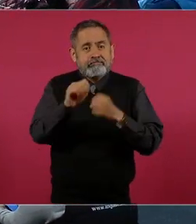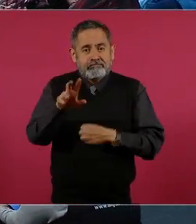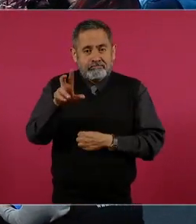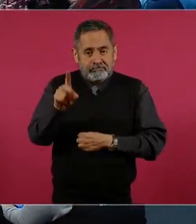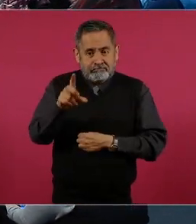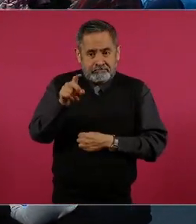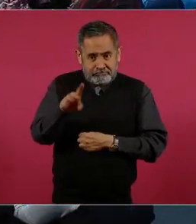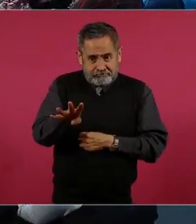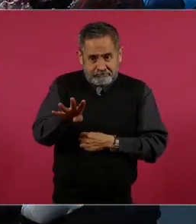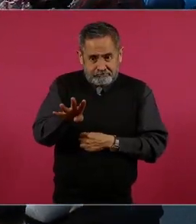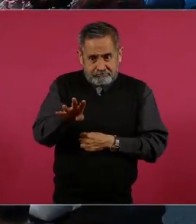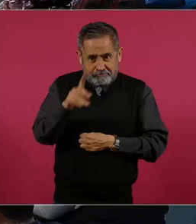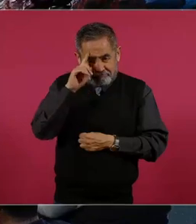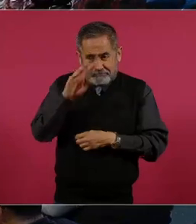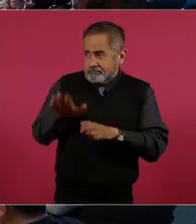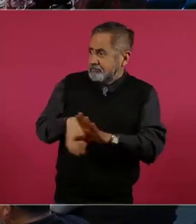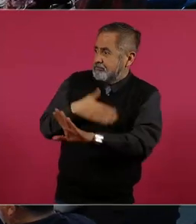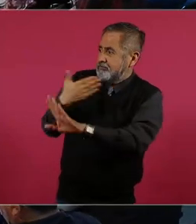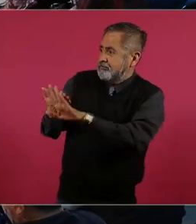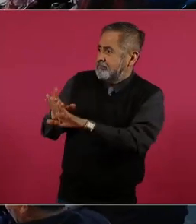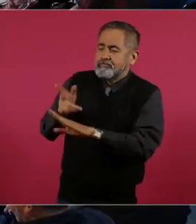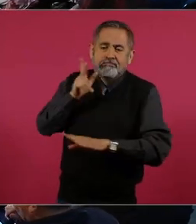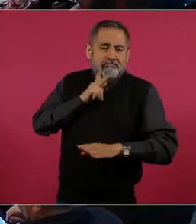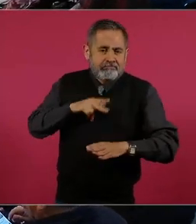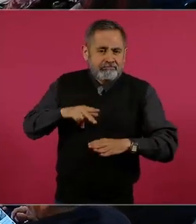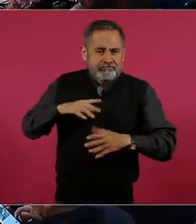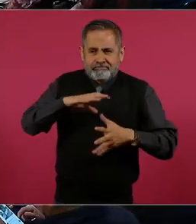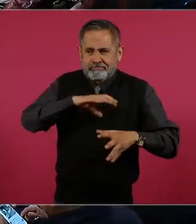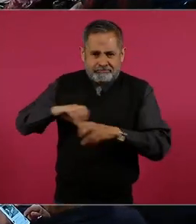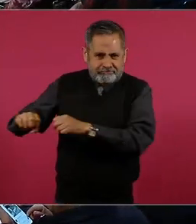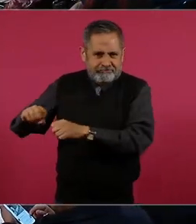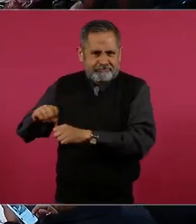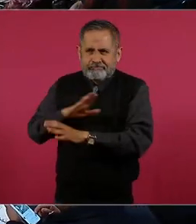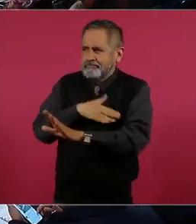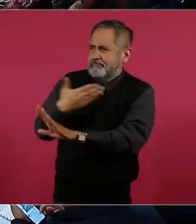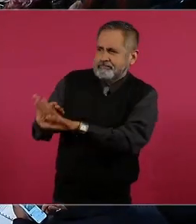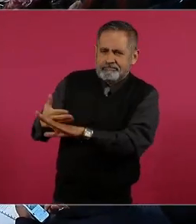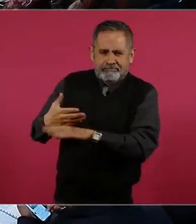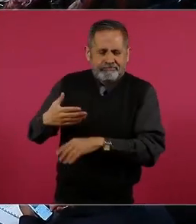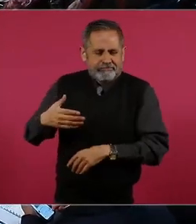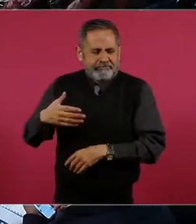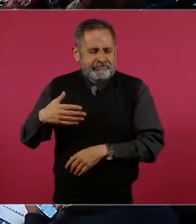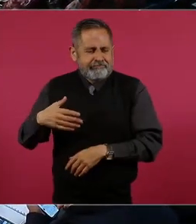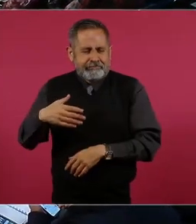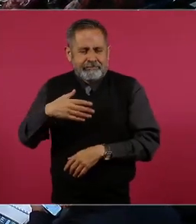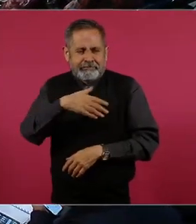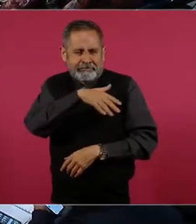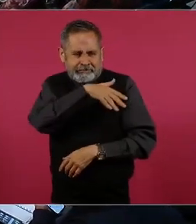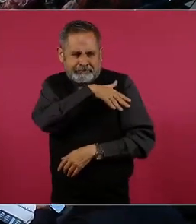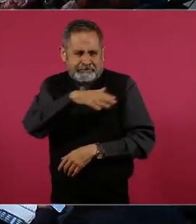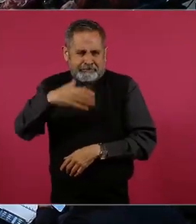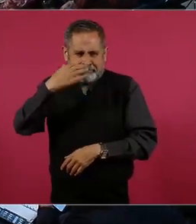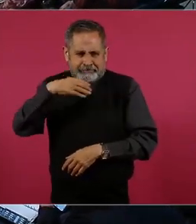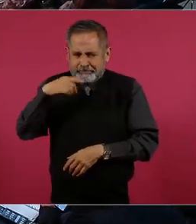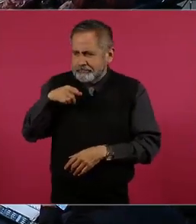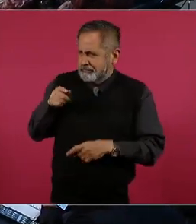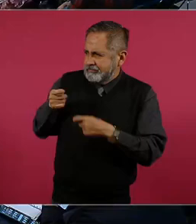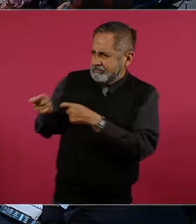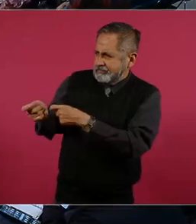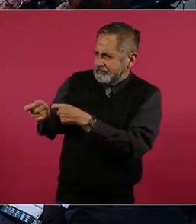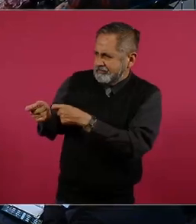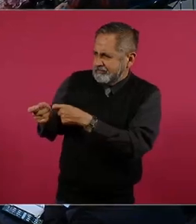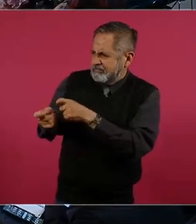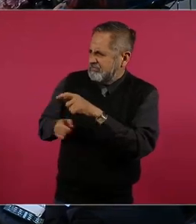un año después de la expropiación petrolera, precisamente para oponerse a la política popular y patriótica del general